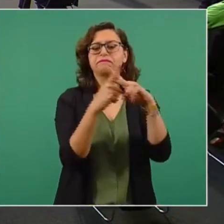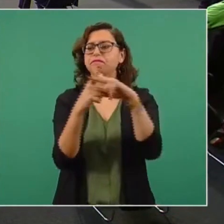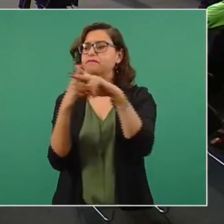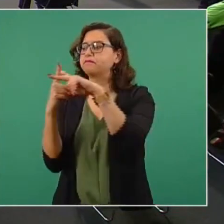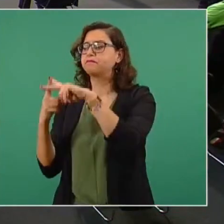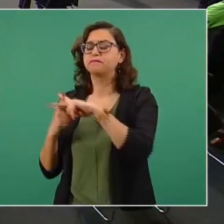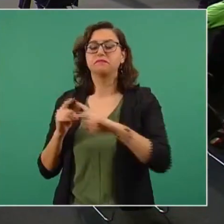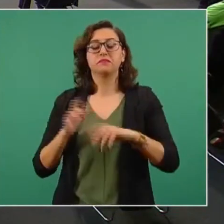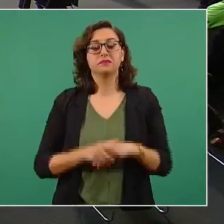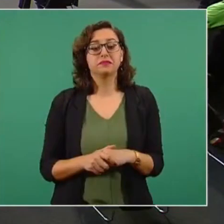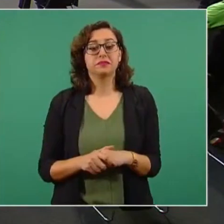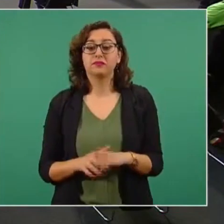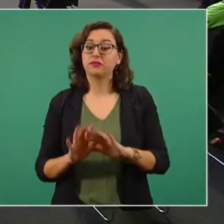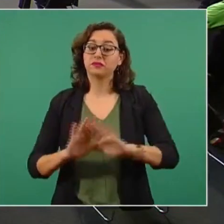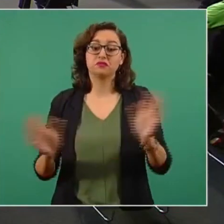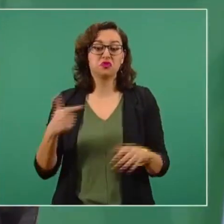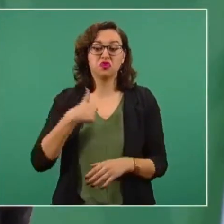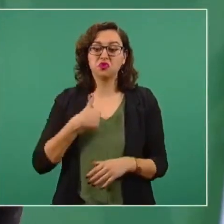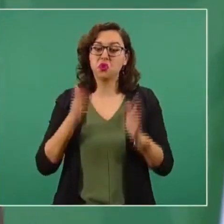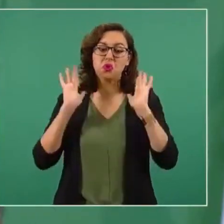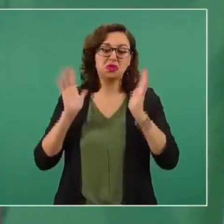ya me desplomé,